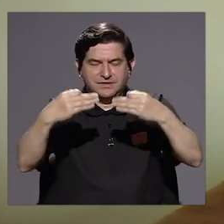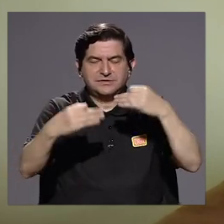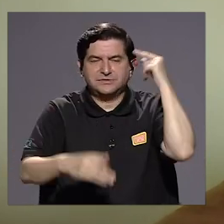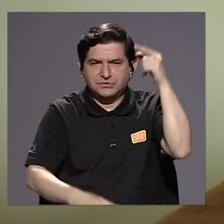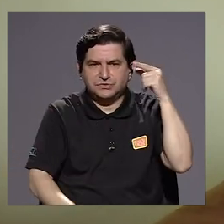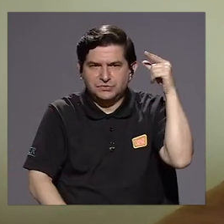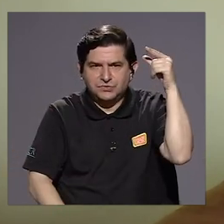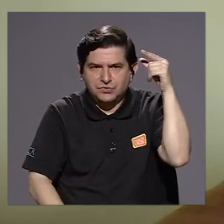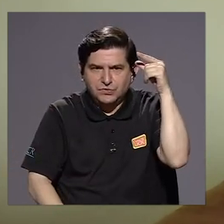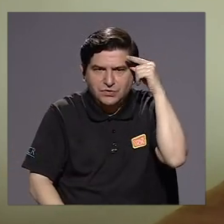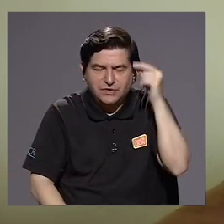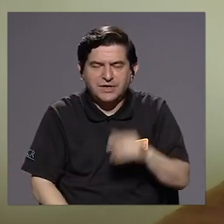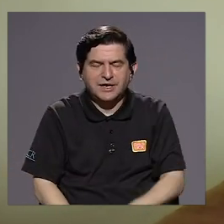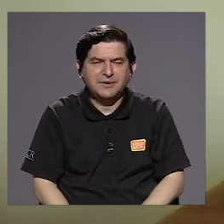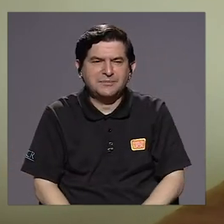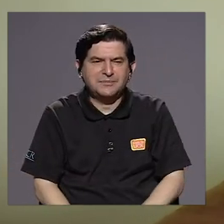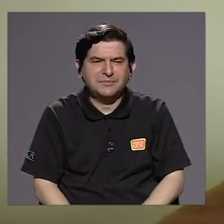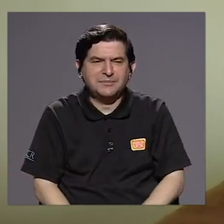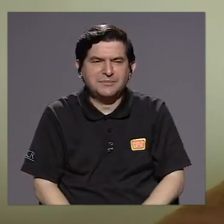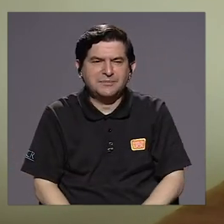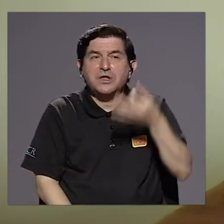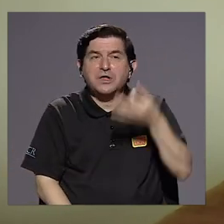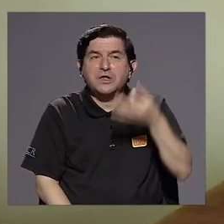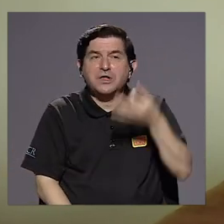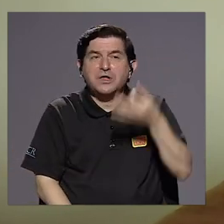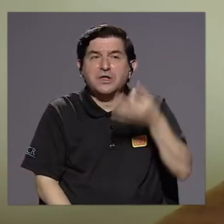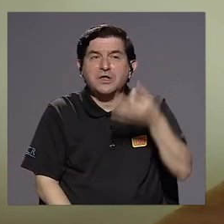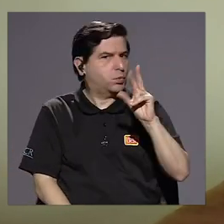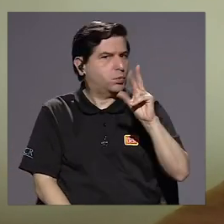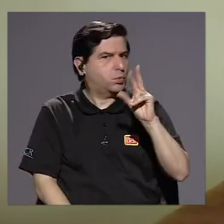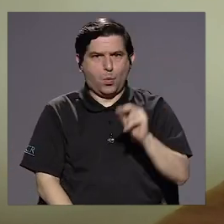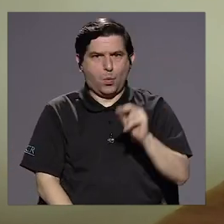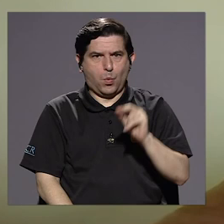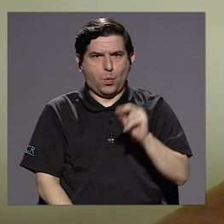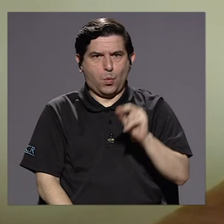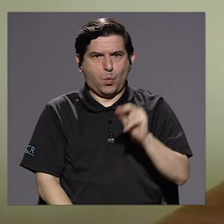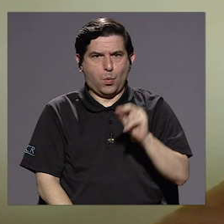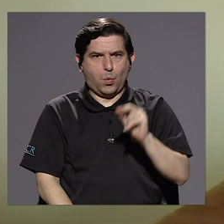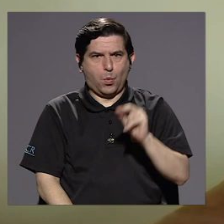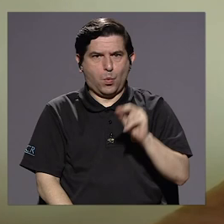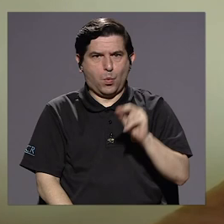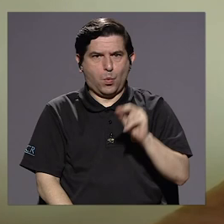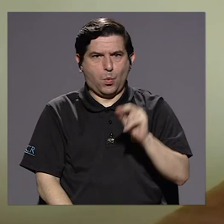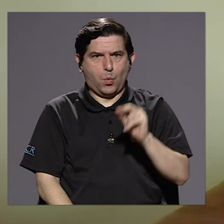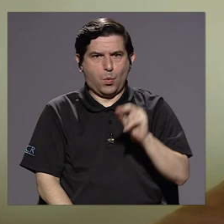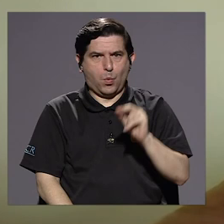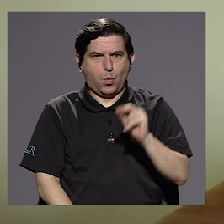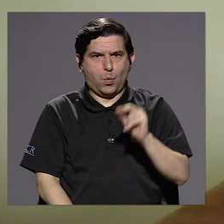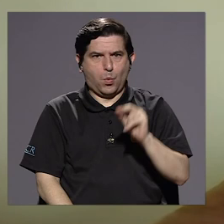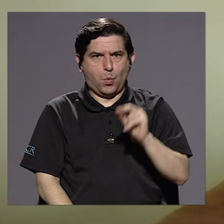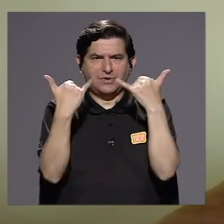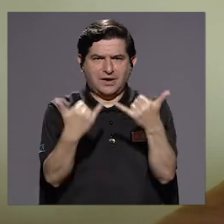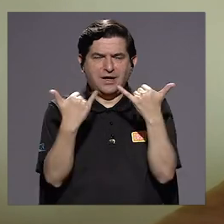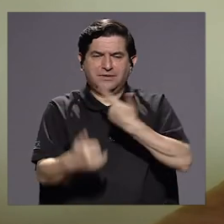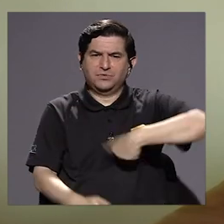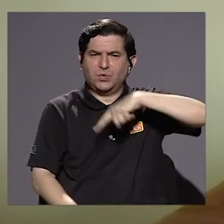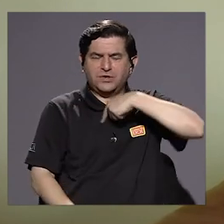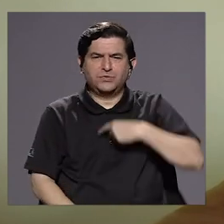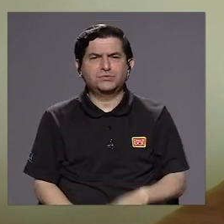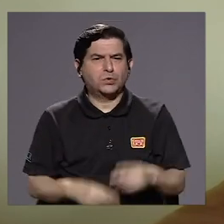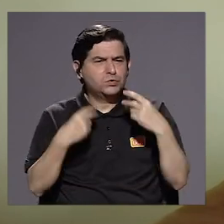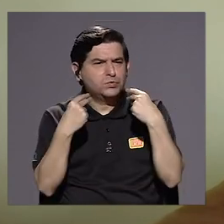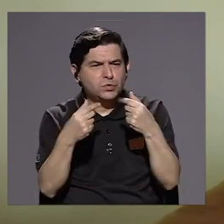supuestos o por intenciones, son tomas de decisiones basadas en la salud. Entonces, por ejemplo, en este momento estamos corriendo